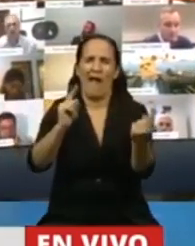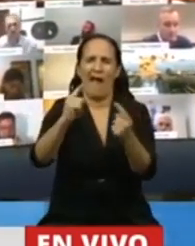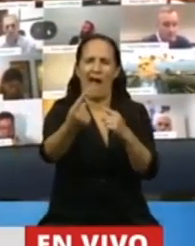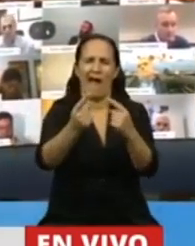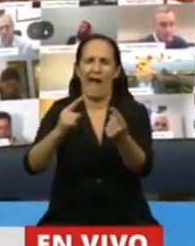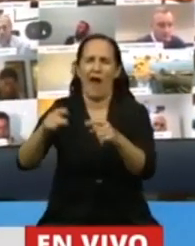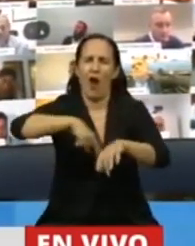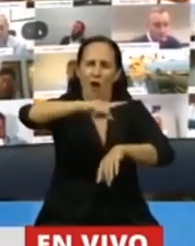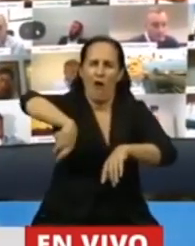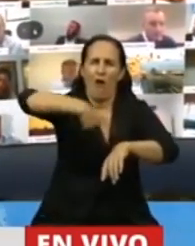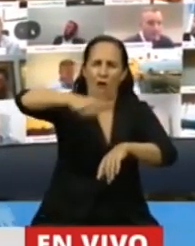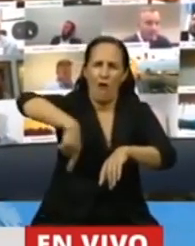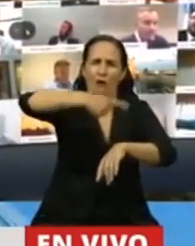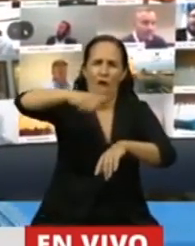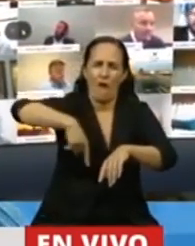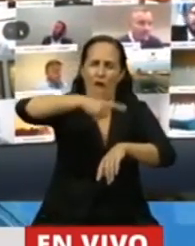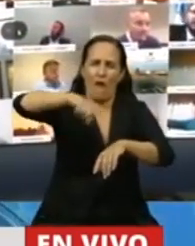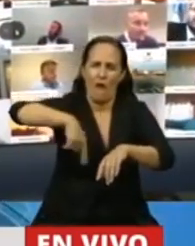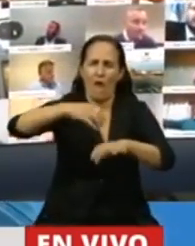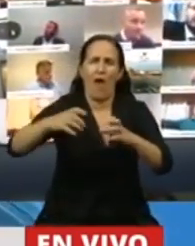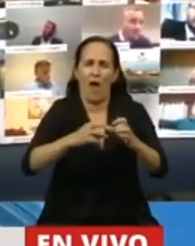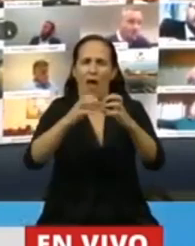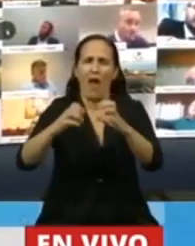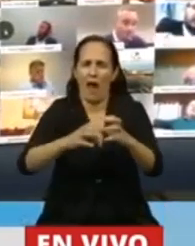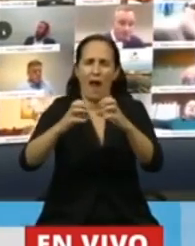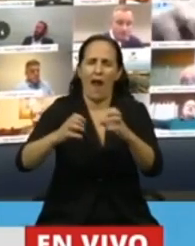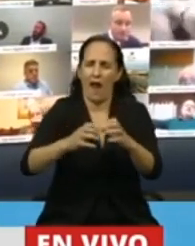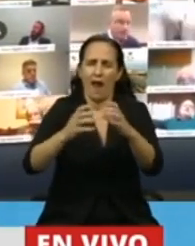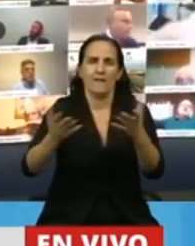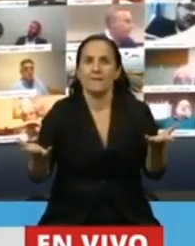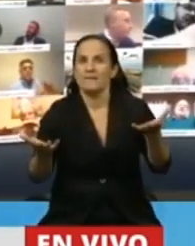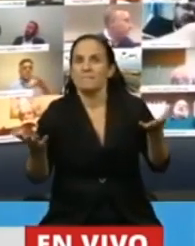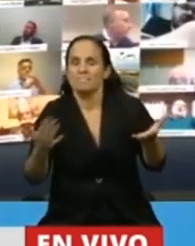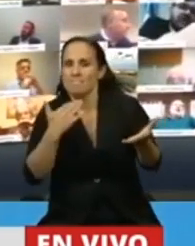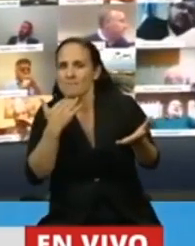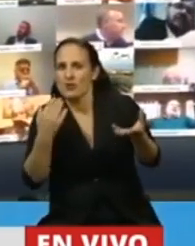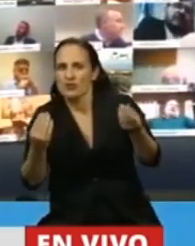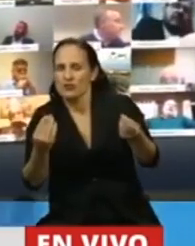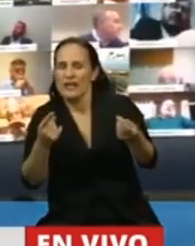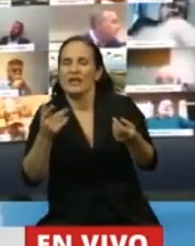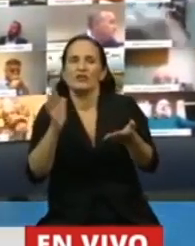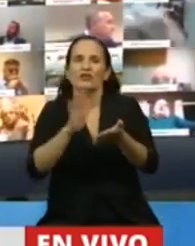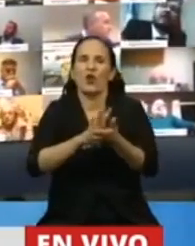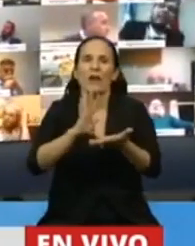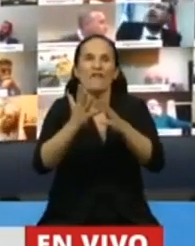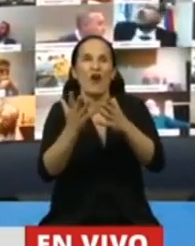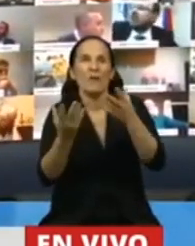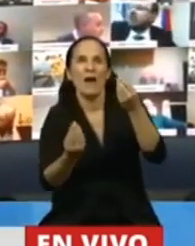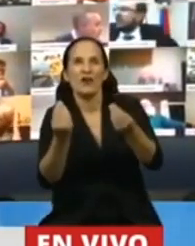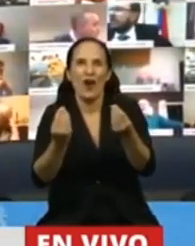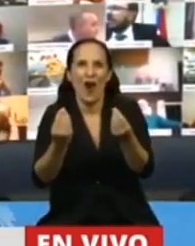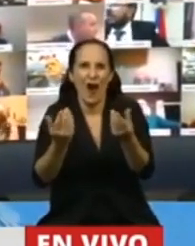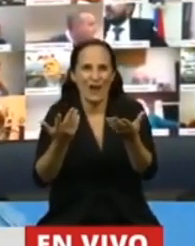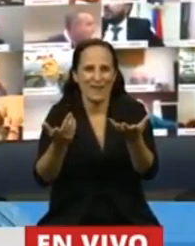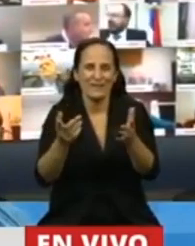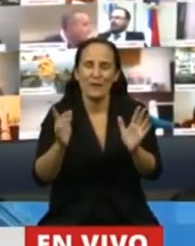y horas. No sé si estaríamos frente a inconvenientes distintos desde el punto de vista del funcionamiento. En